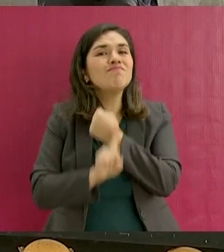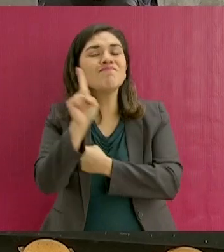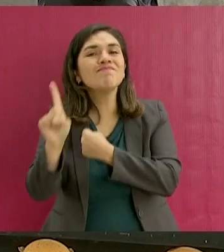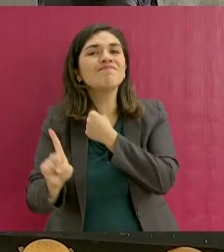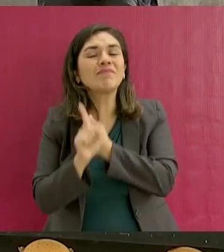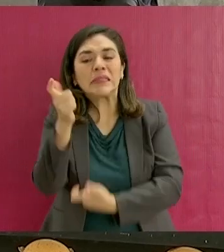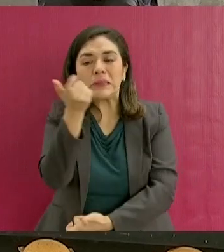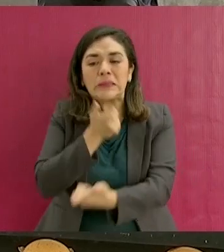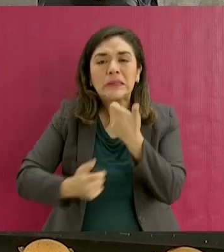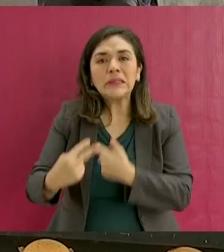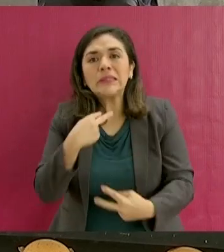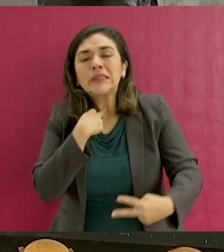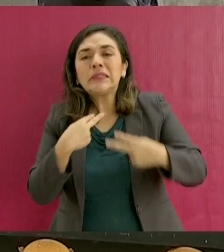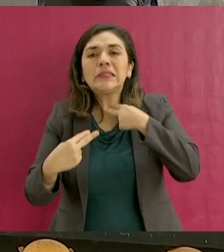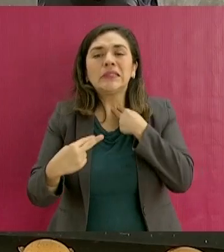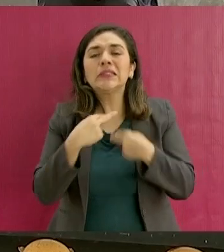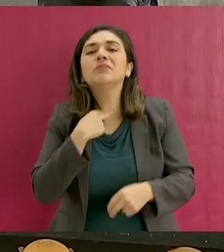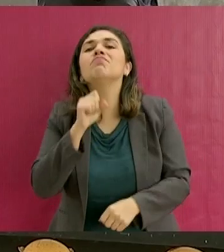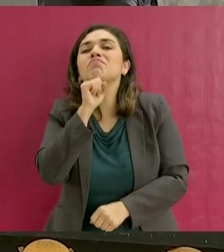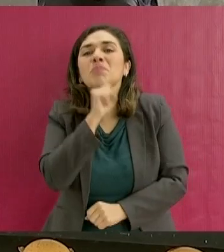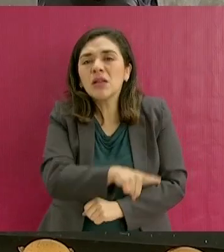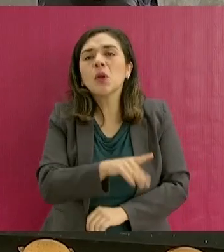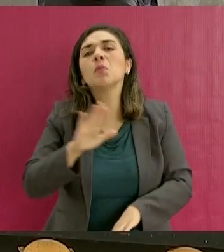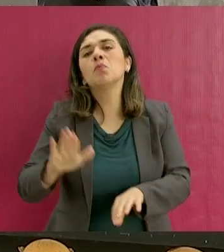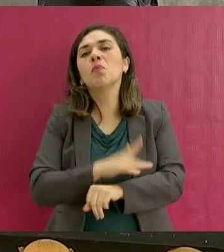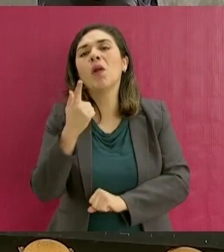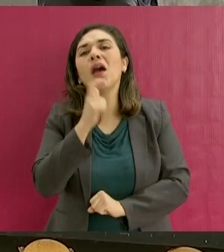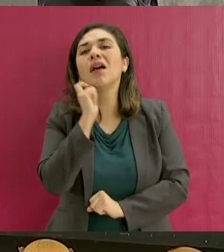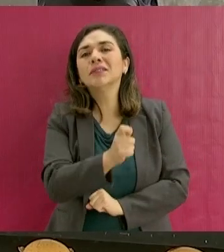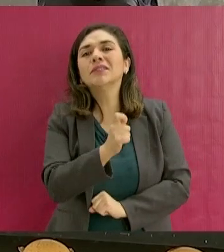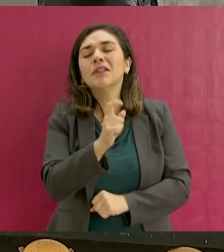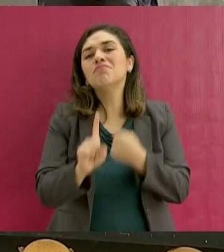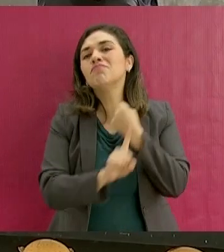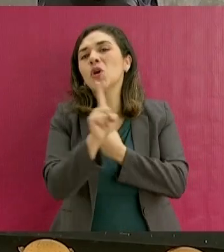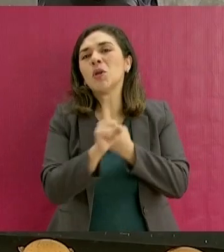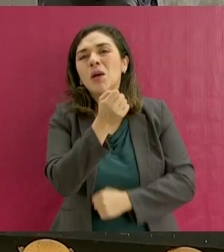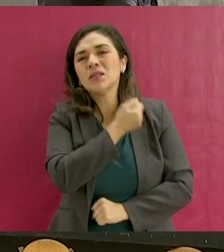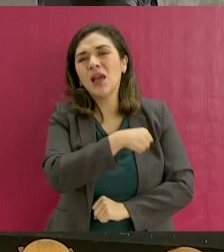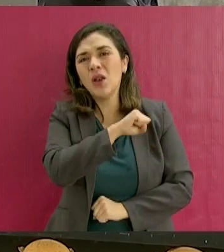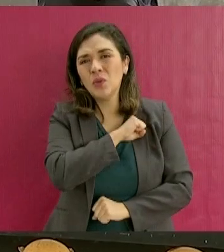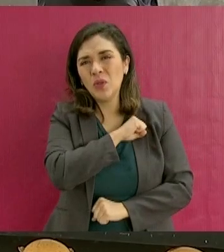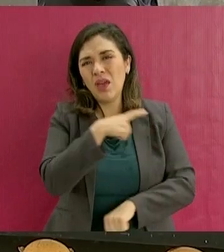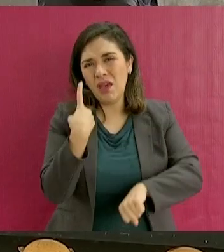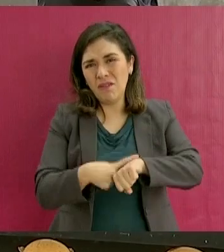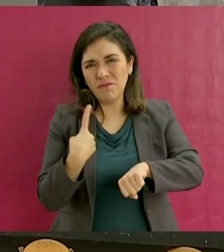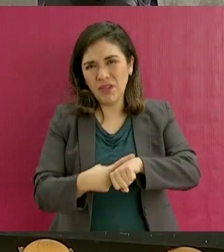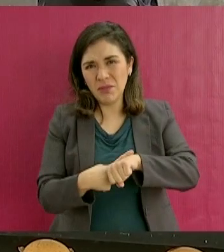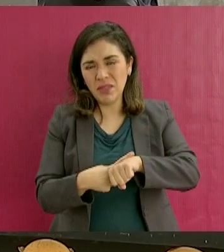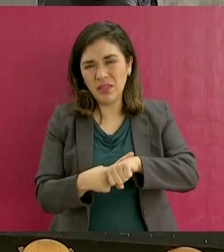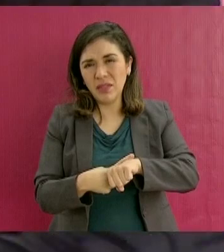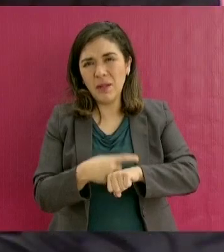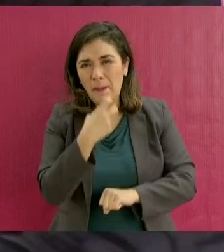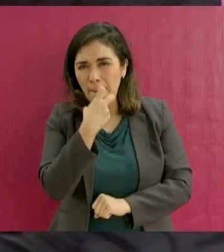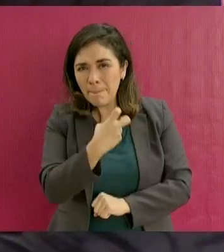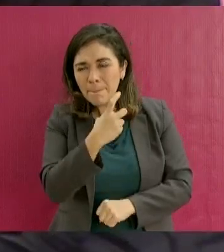produjo se originó por esta